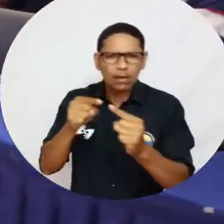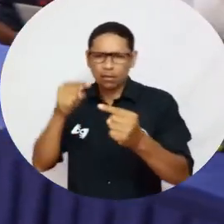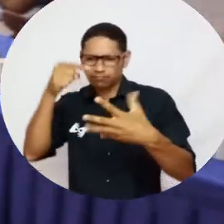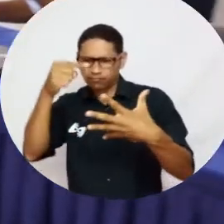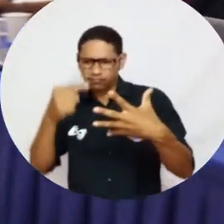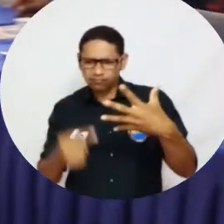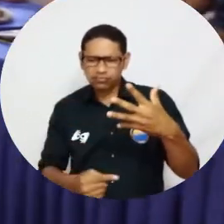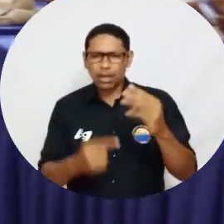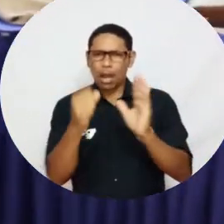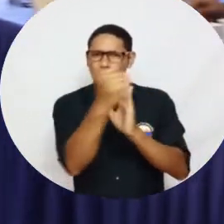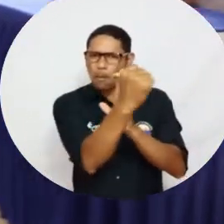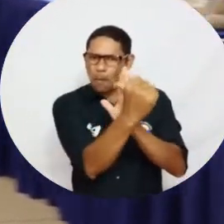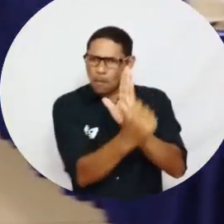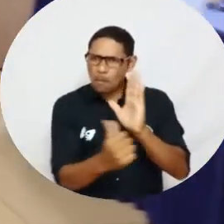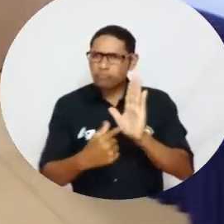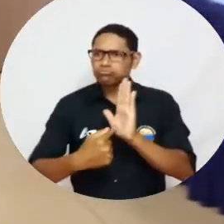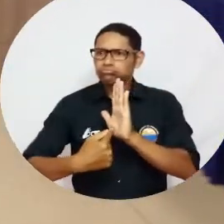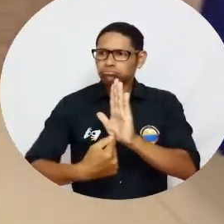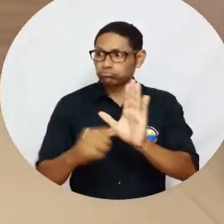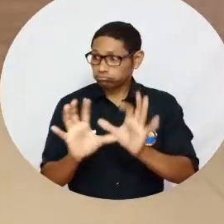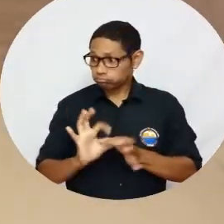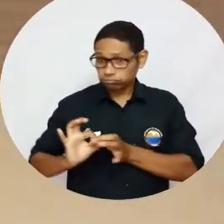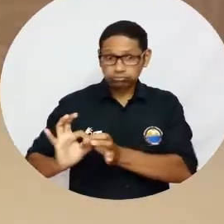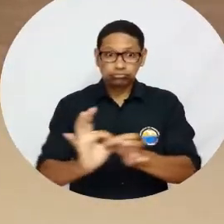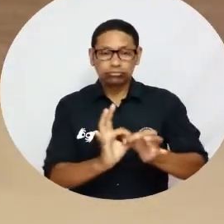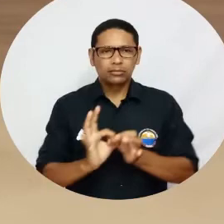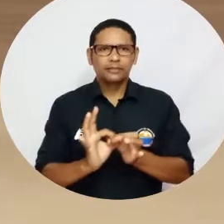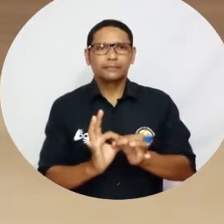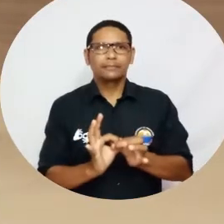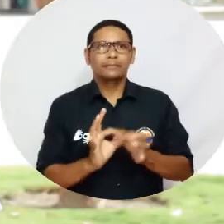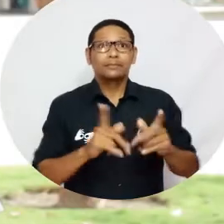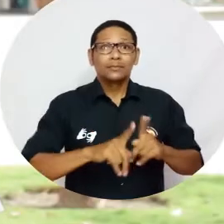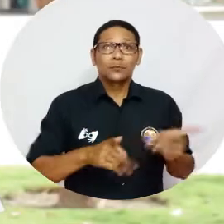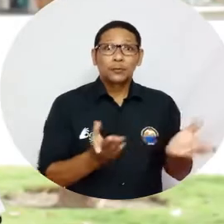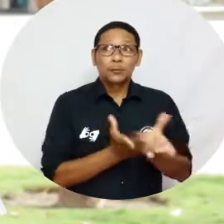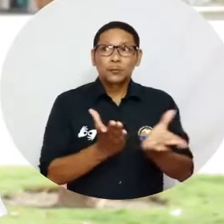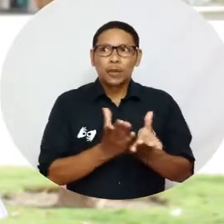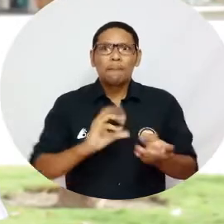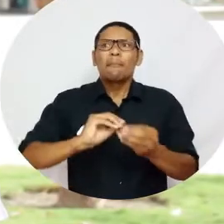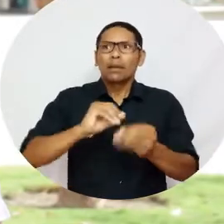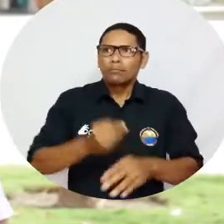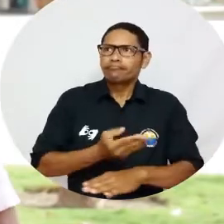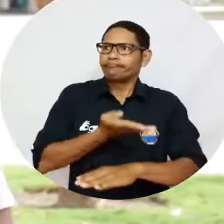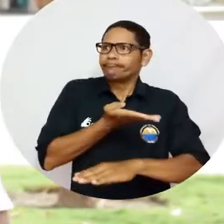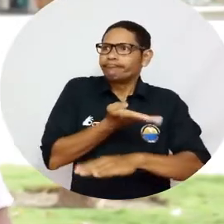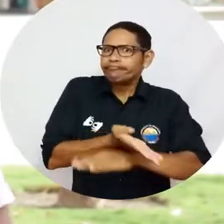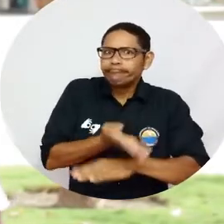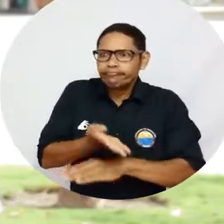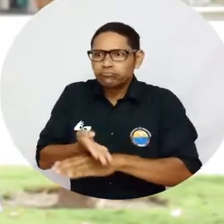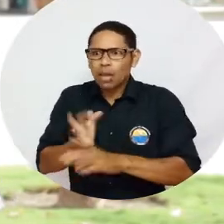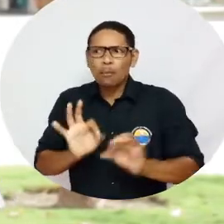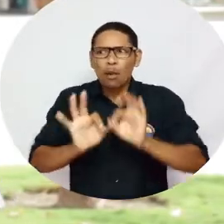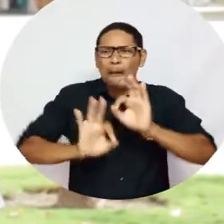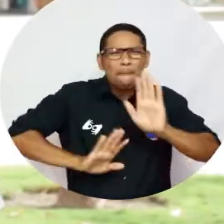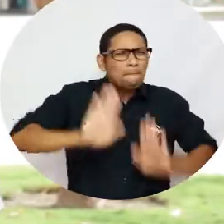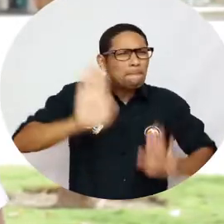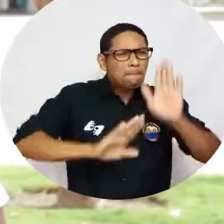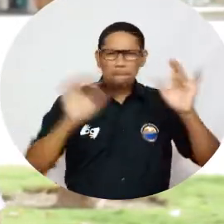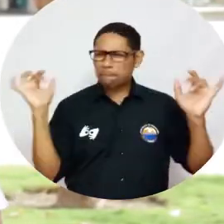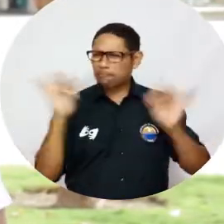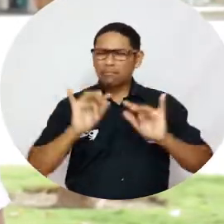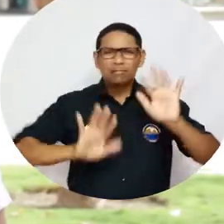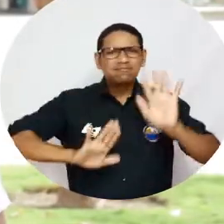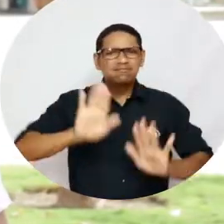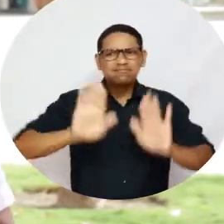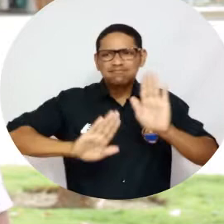los objetivos y la agenda que llamará a la comunidad académica a la unidad. El estudiantado va a proponer que haya una participación